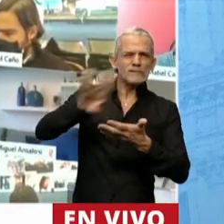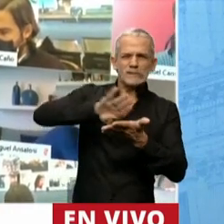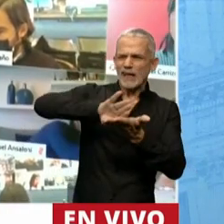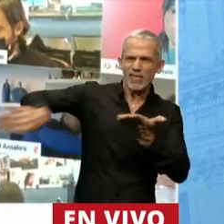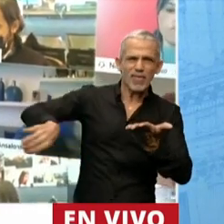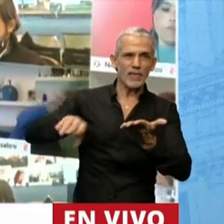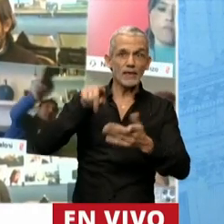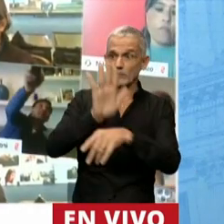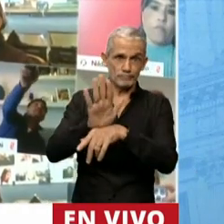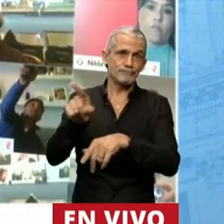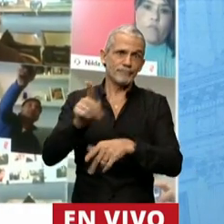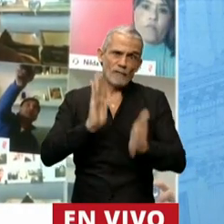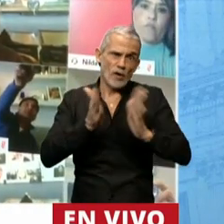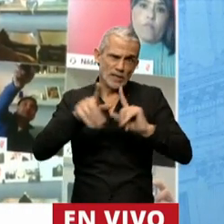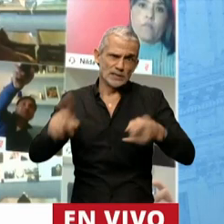son violencia.